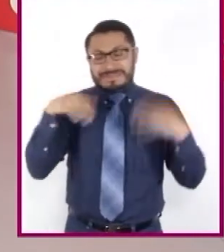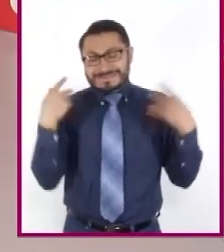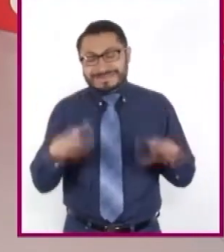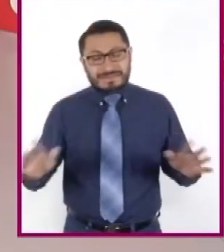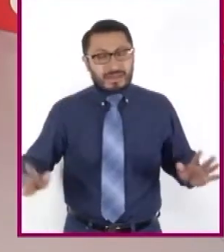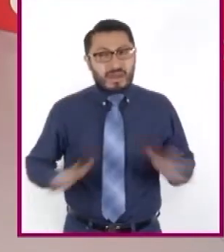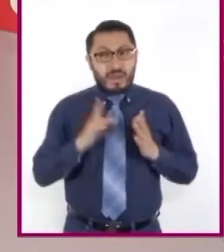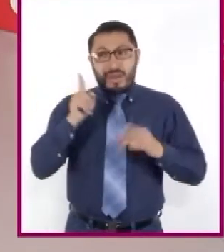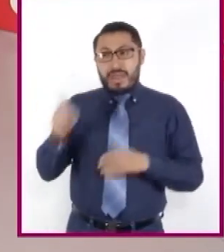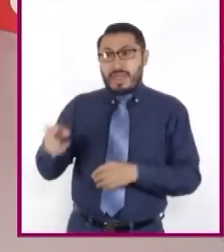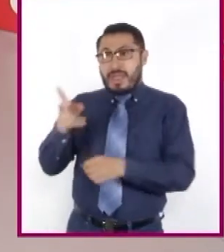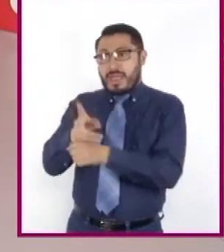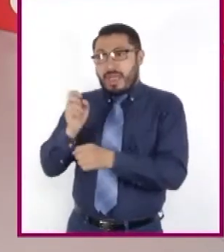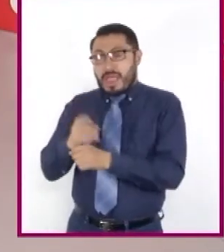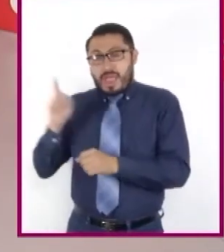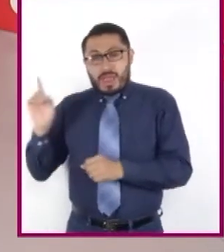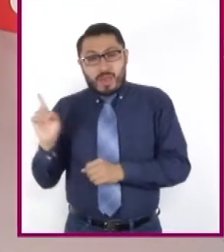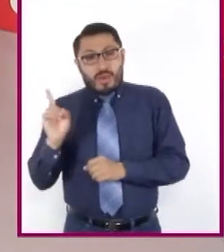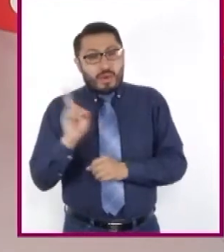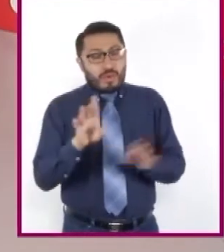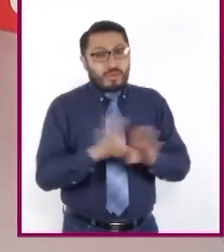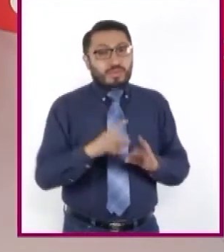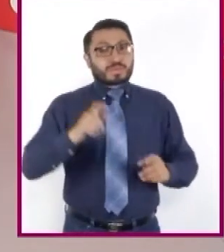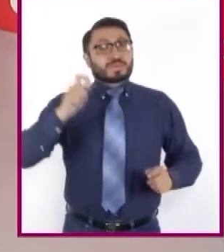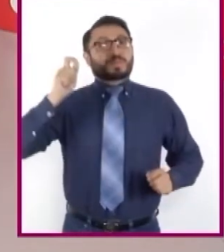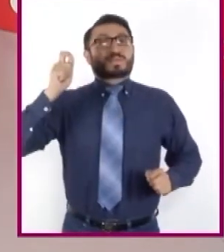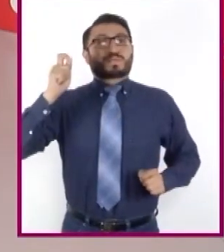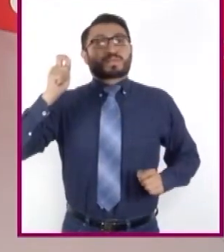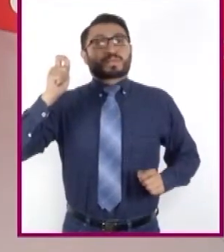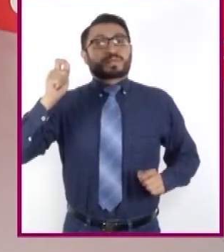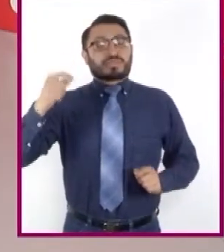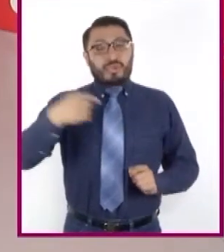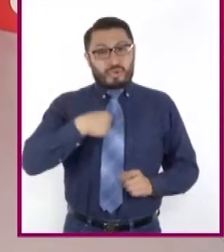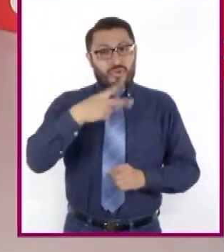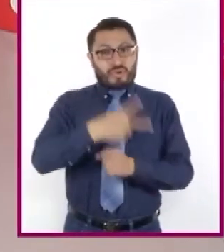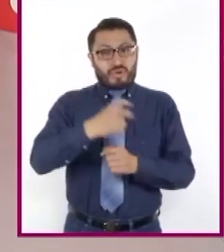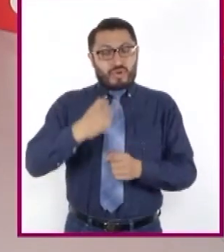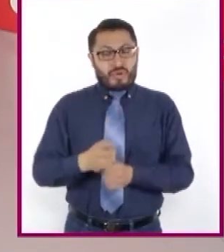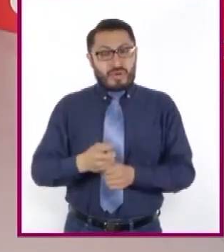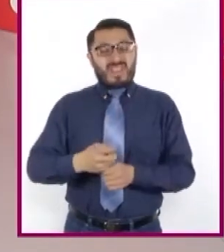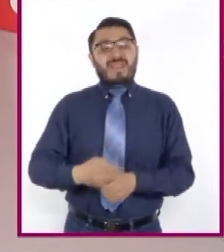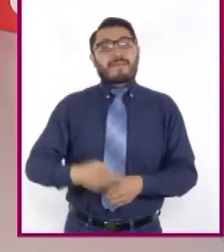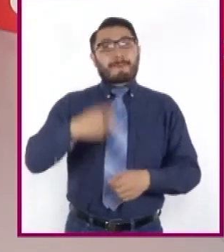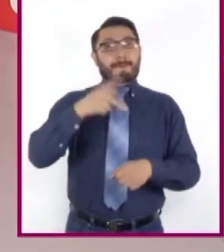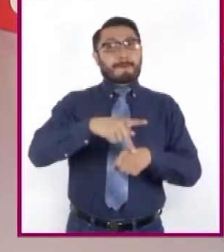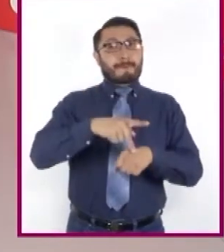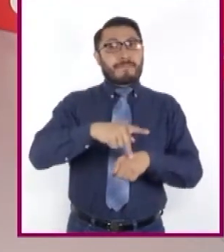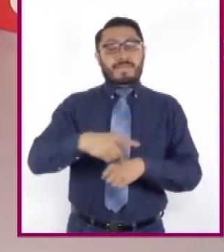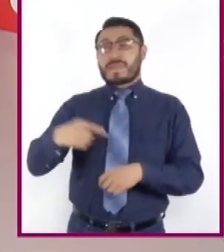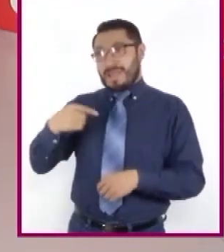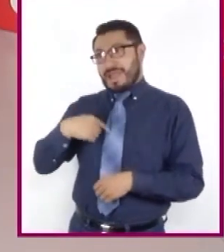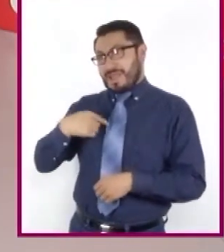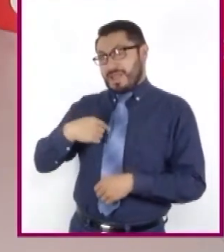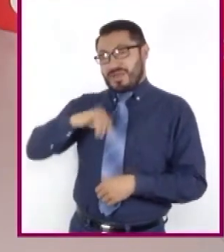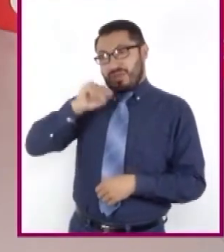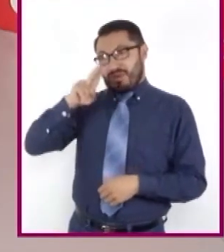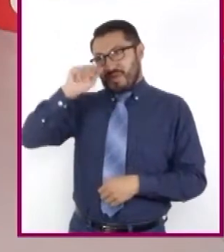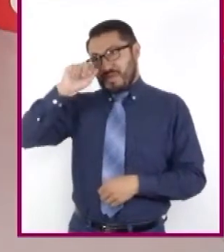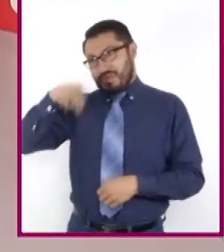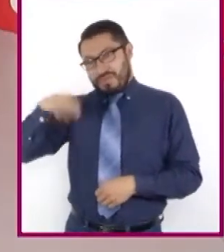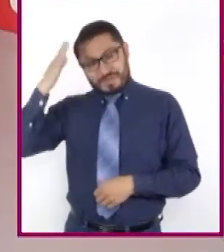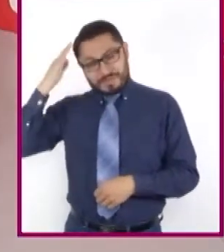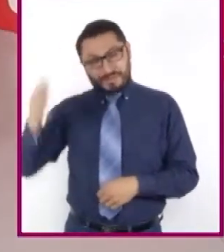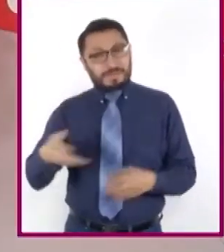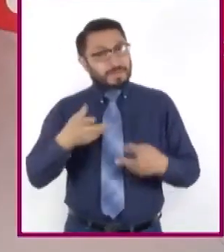el invitado llega en forma de estatua. Yo seré el invitado de piedra. Y yo, claro. Don Juan, iniciemos.